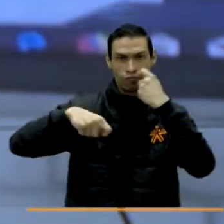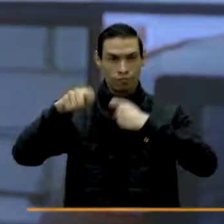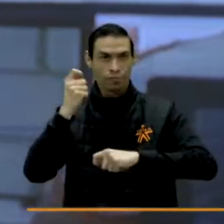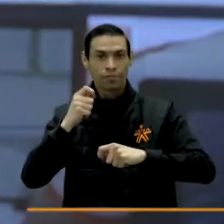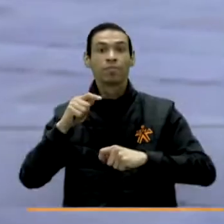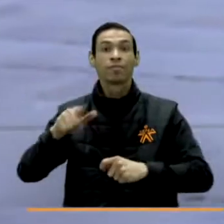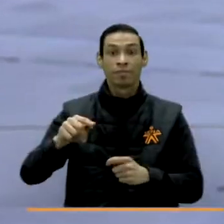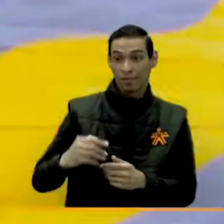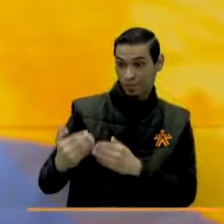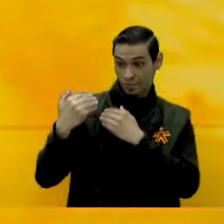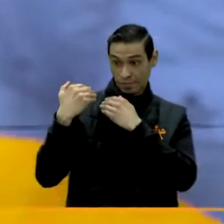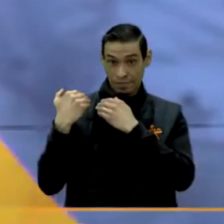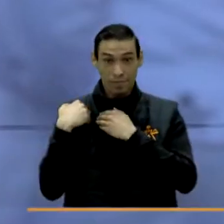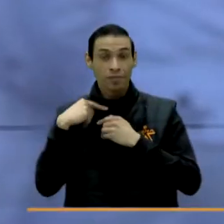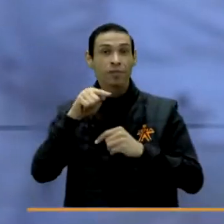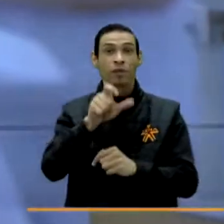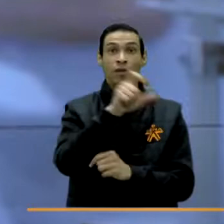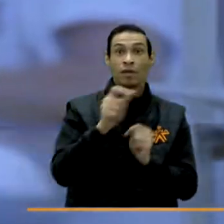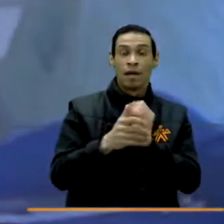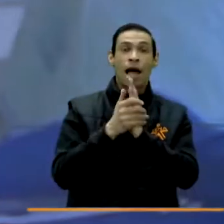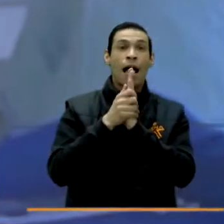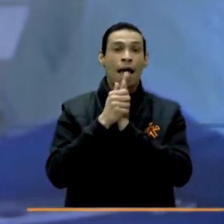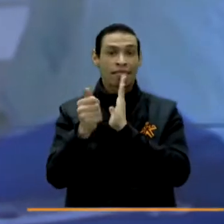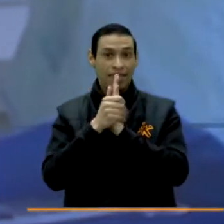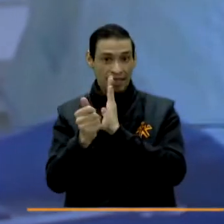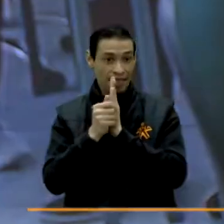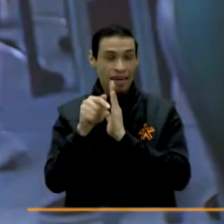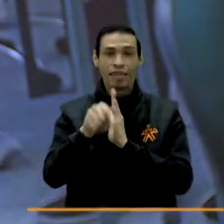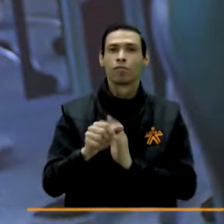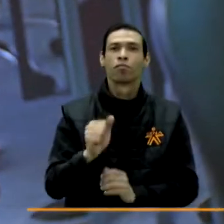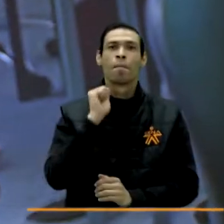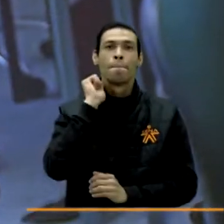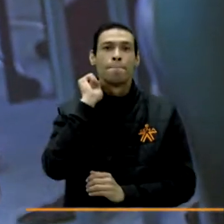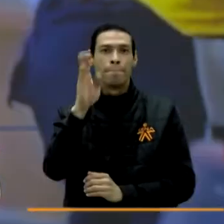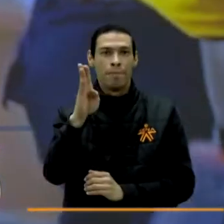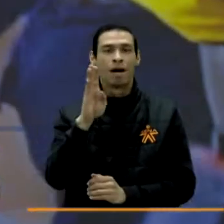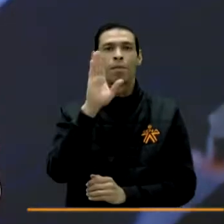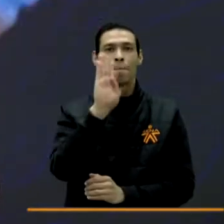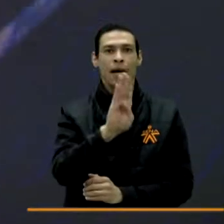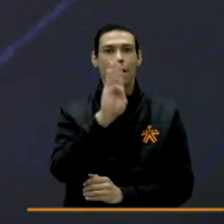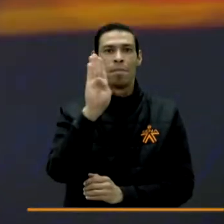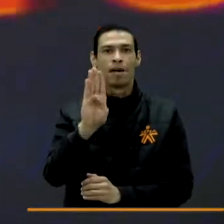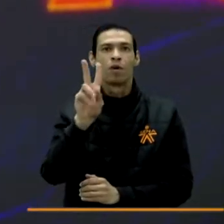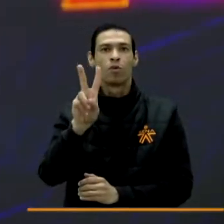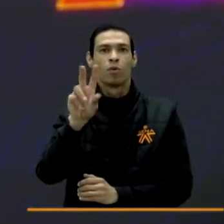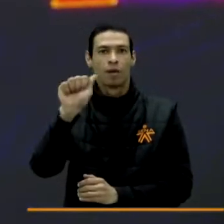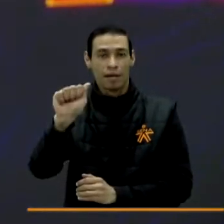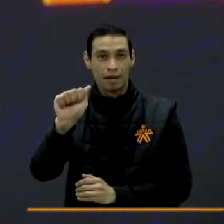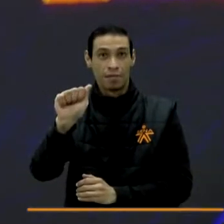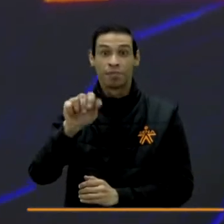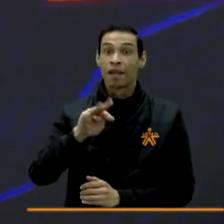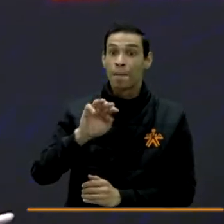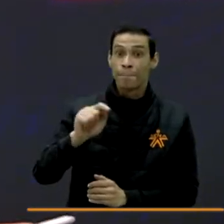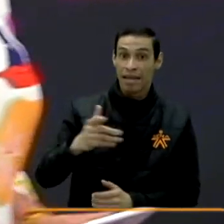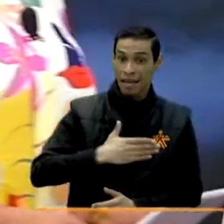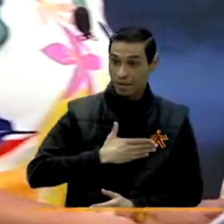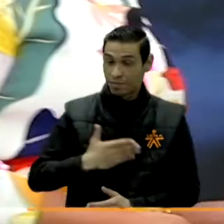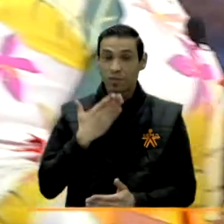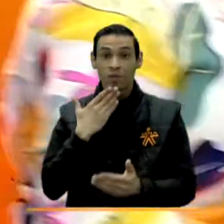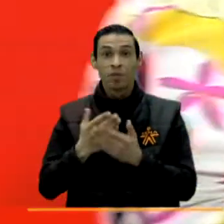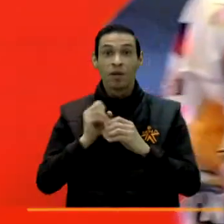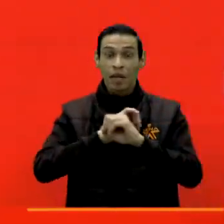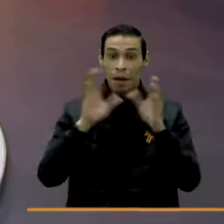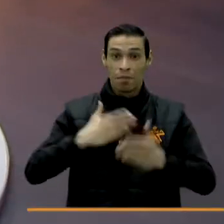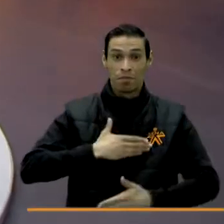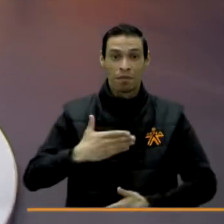Él es el encargado de todo el tema del recurso humano, el talento humano del Banco BBVA. Miguel, es un placer tenerte con nosotros en SENA